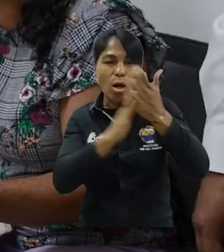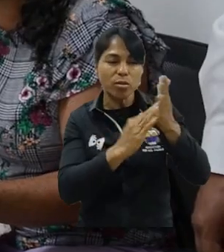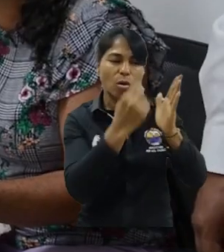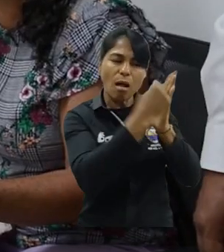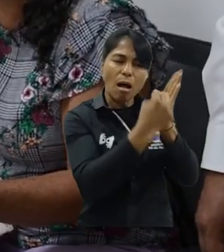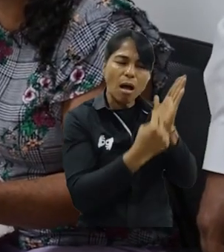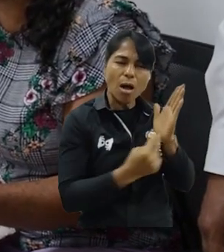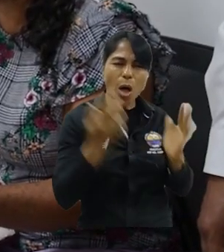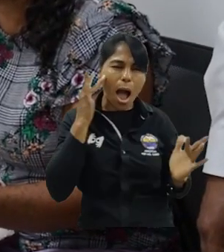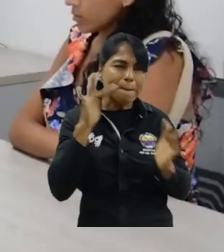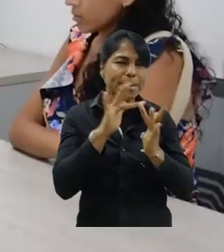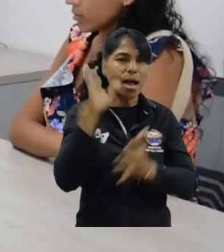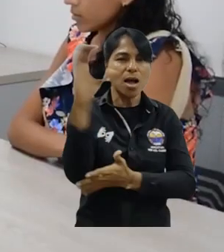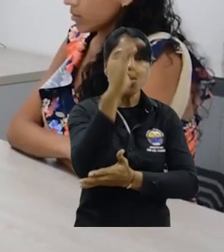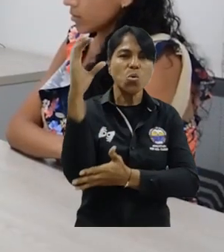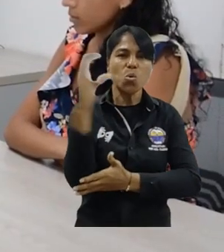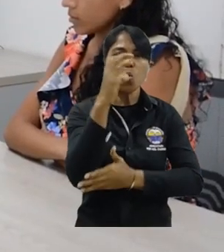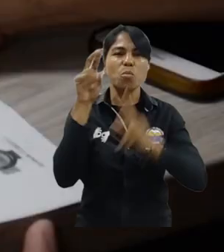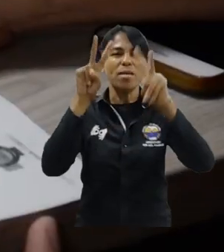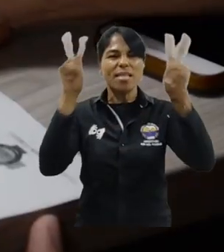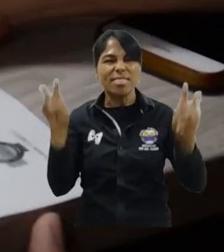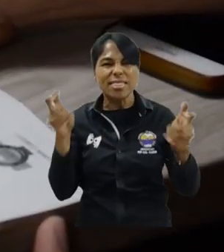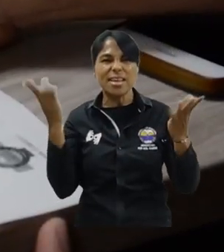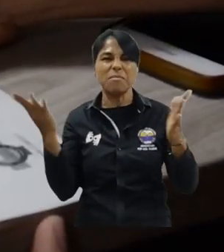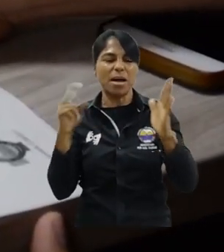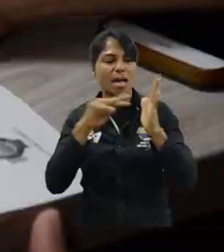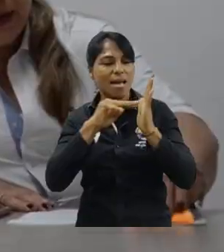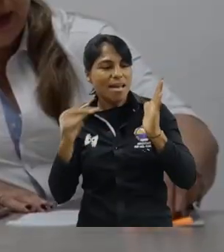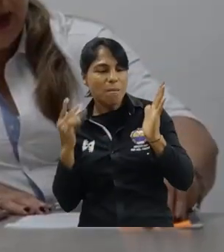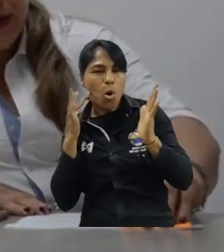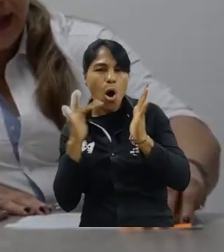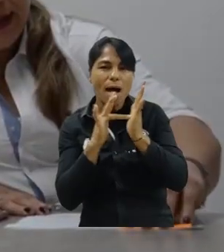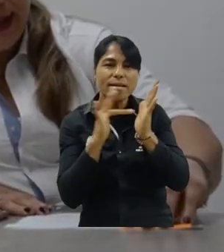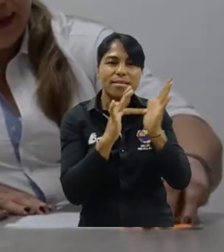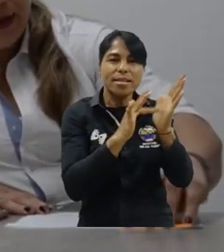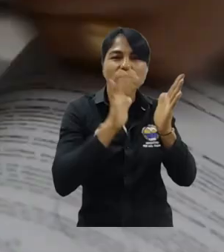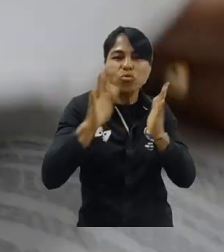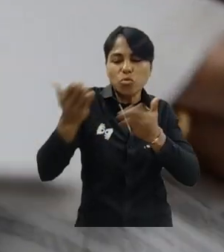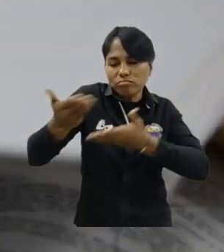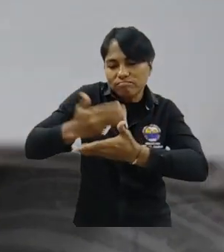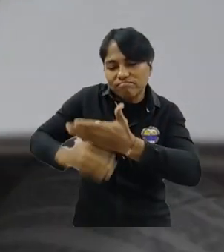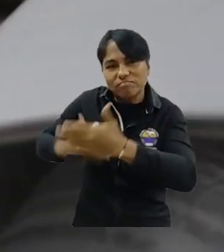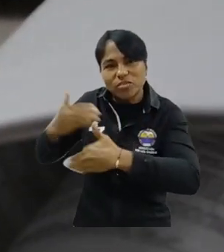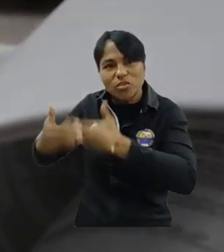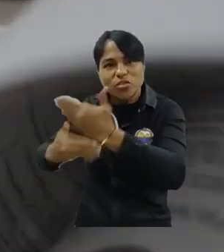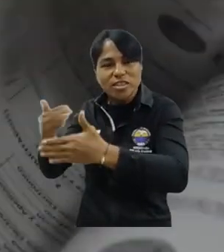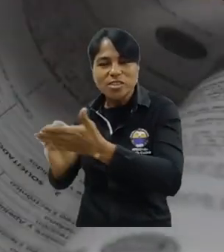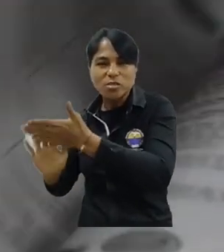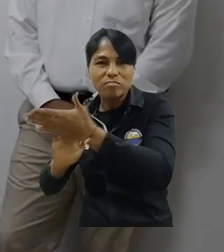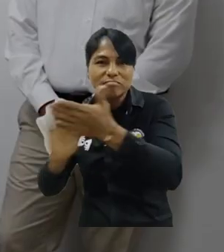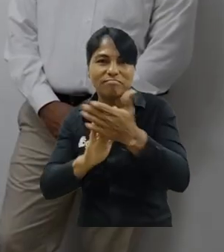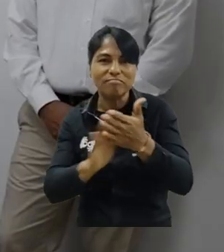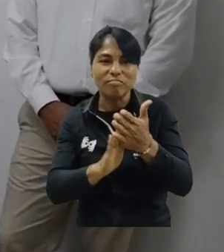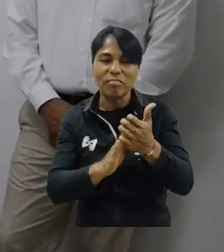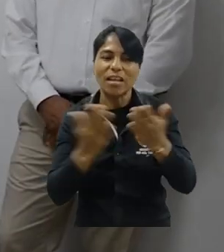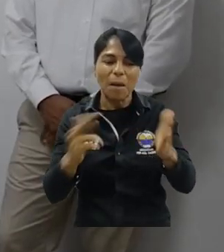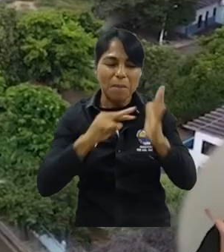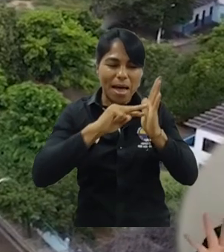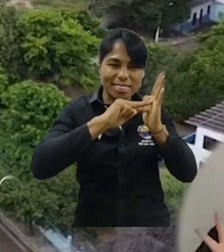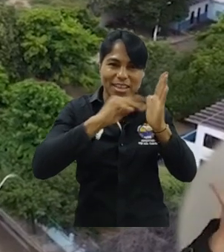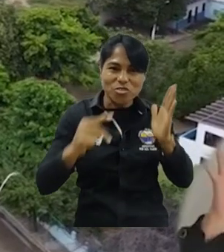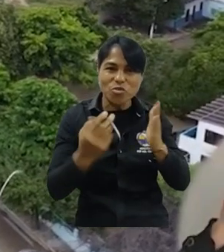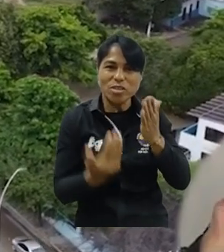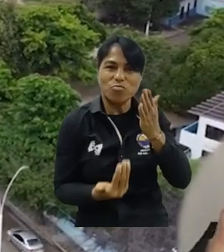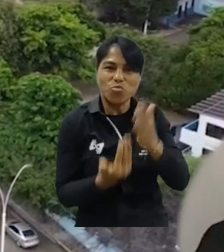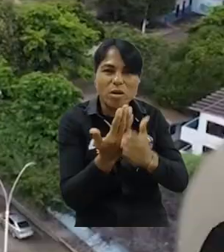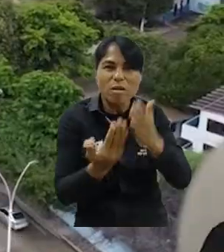que se aplicará en Colombia en temas relacionados con la digitalización del proceso conciliatorio, respondiendo a las necesidades a través del uso de